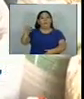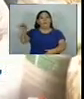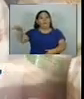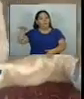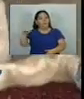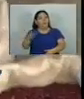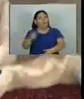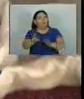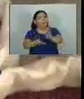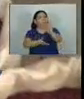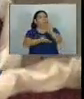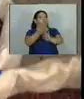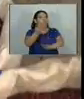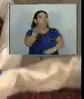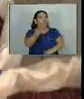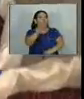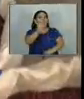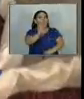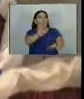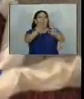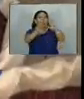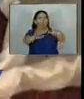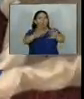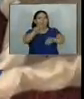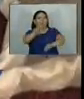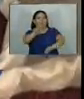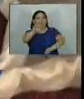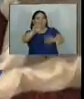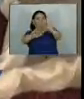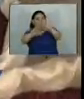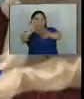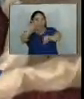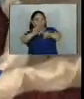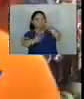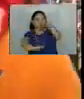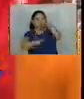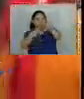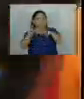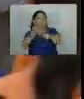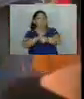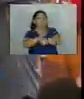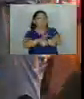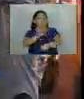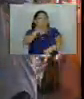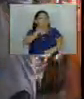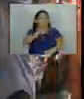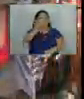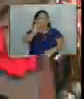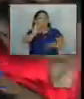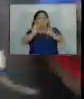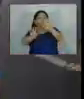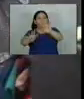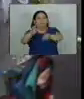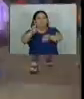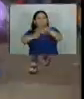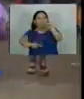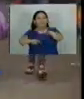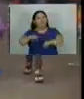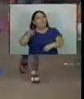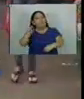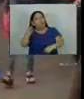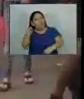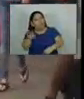se registró un incremento de 48 dólares con 84 centavos alcanzando 249 dólares con 8